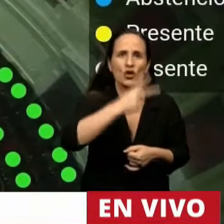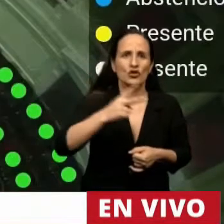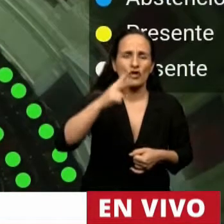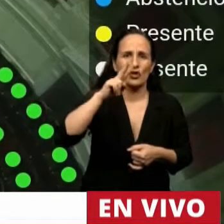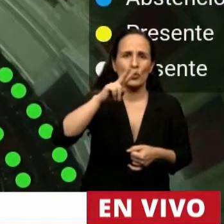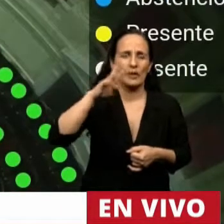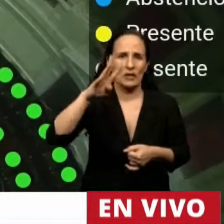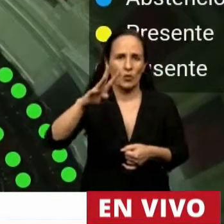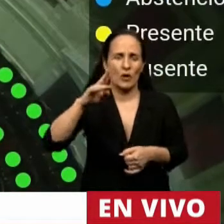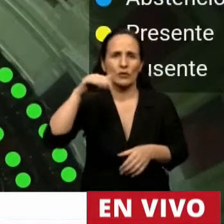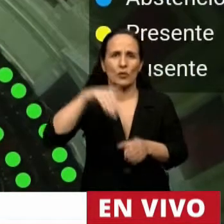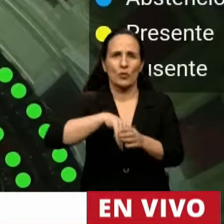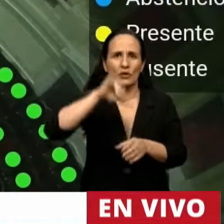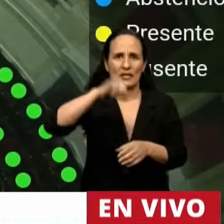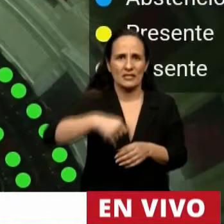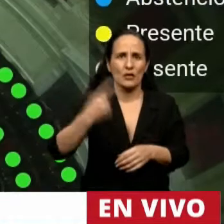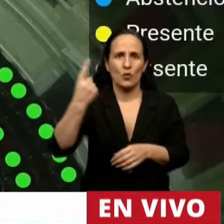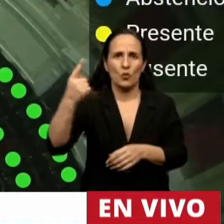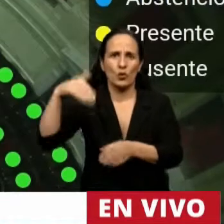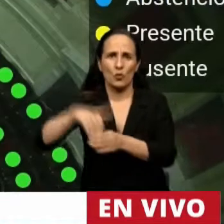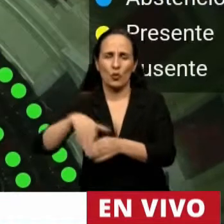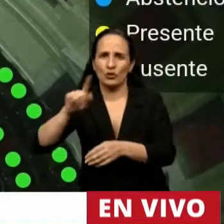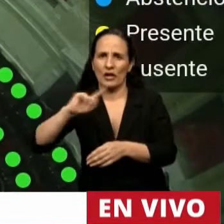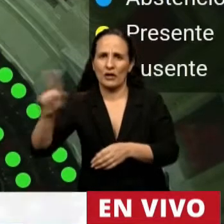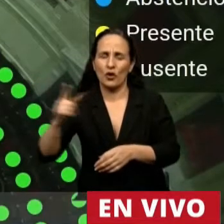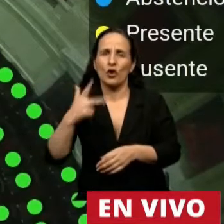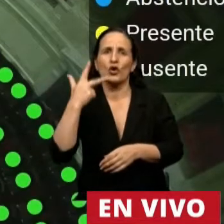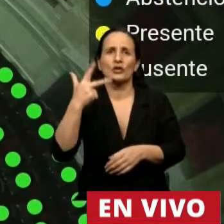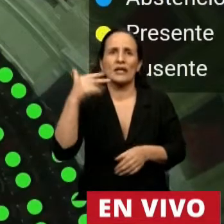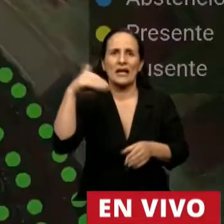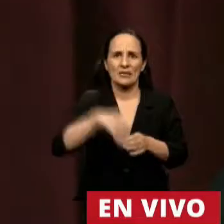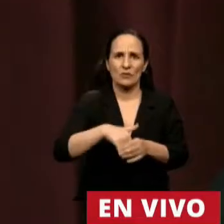además avanzará con una sanción por la gravedad del caso.